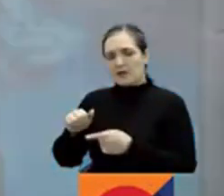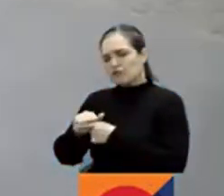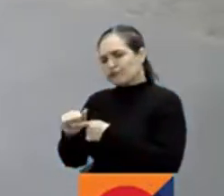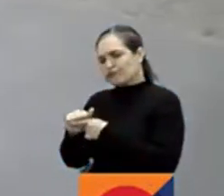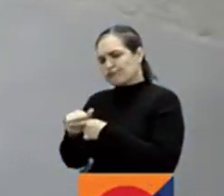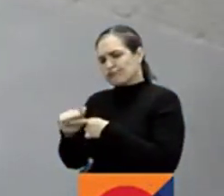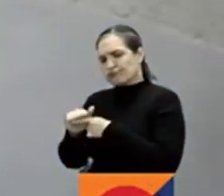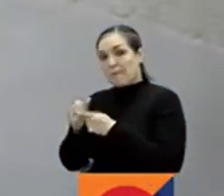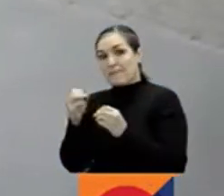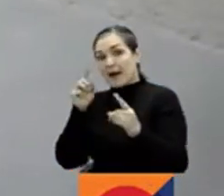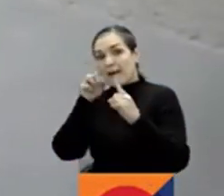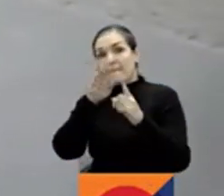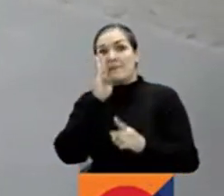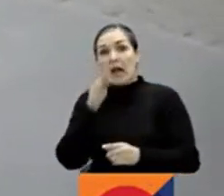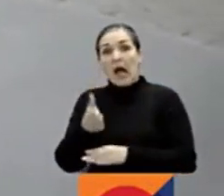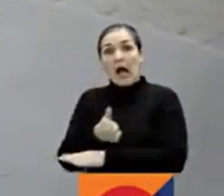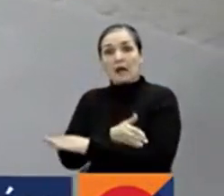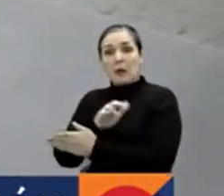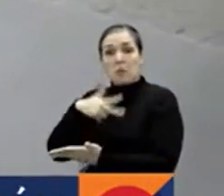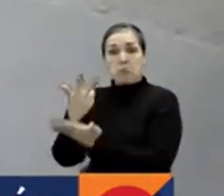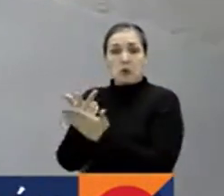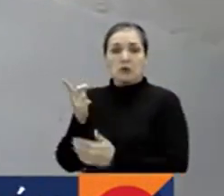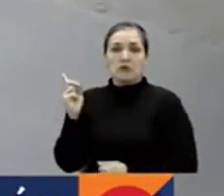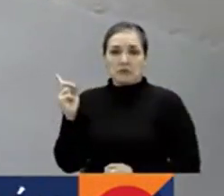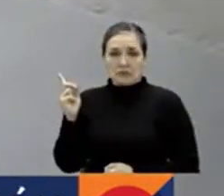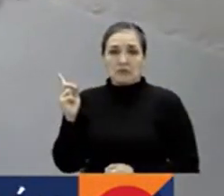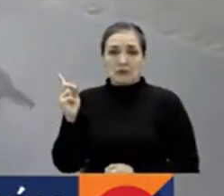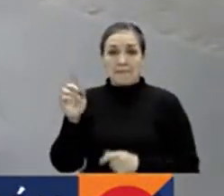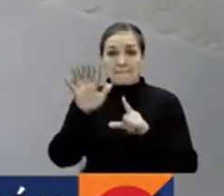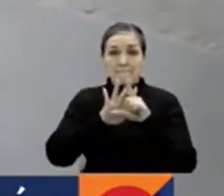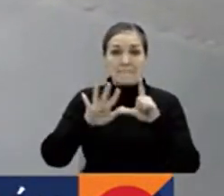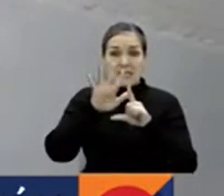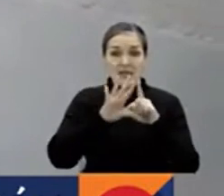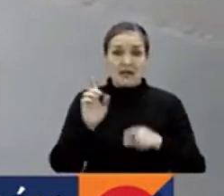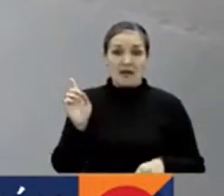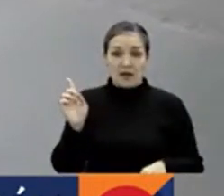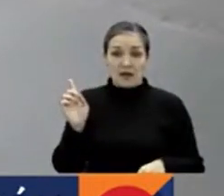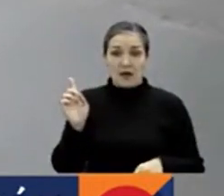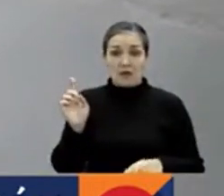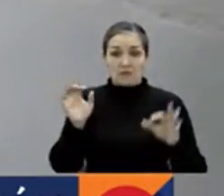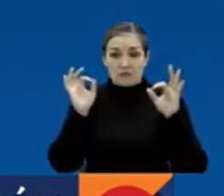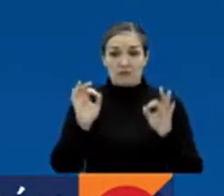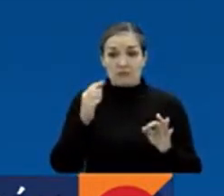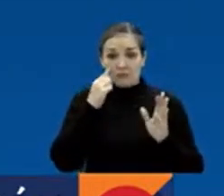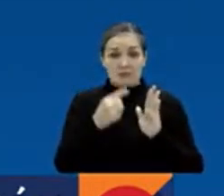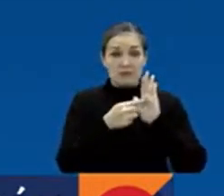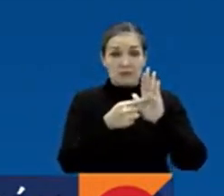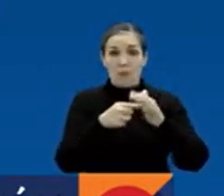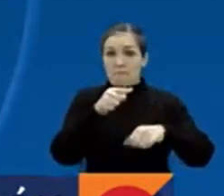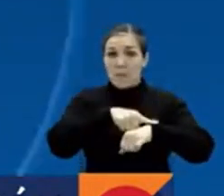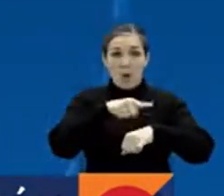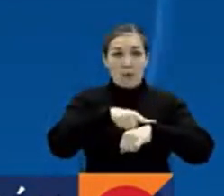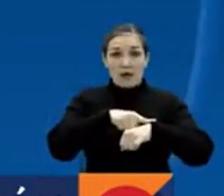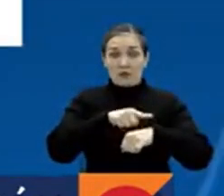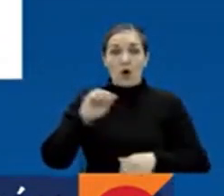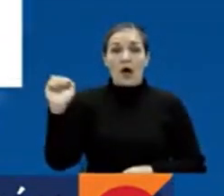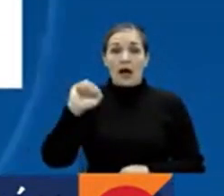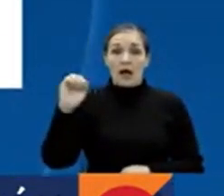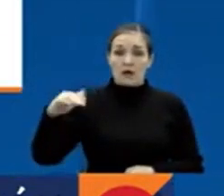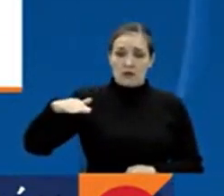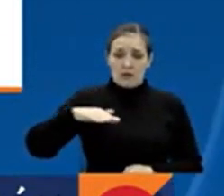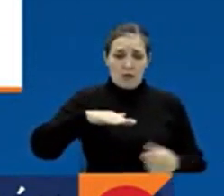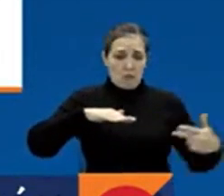Hembevelhem. En las últimas horas se conoció un video en el cual queda registrado el momento en el que un automóvil